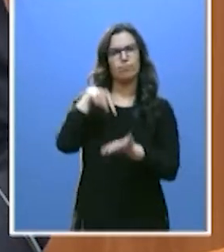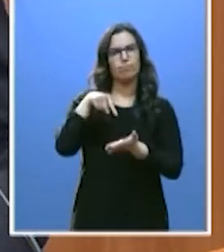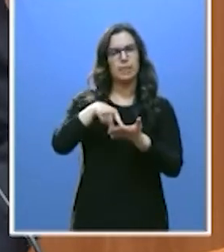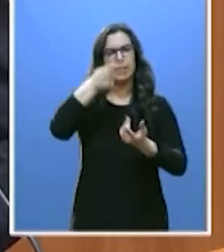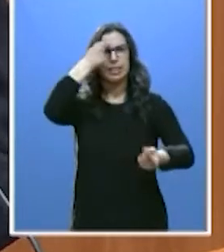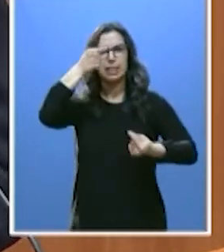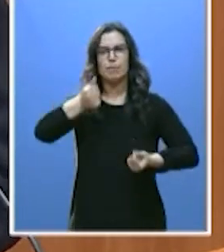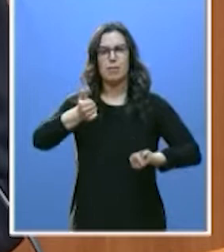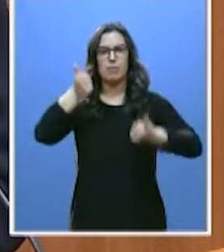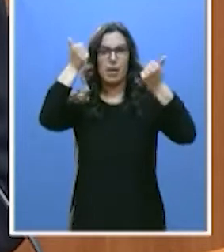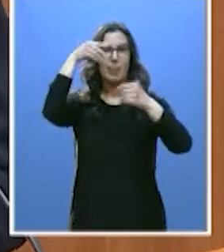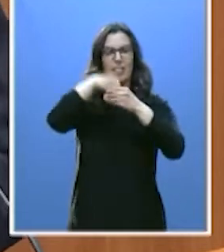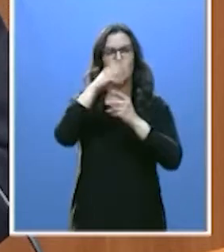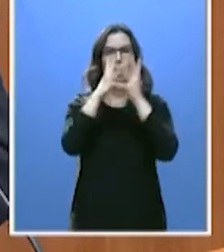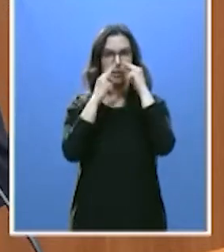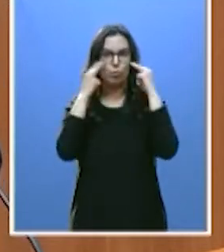en nuestra Administración.